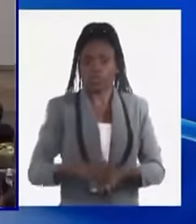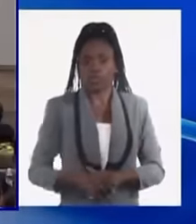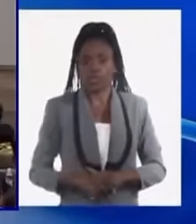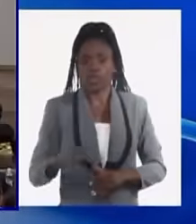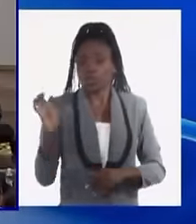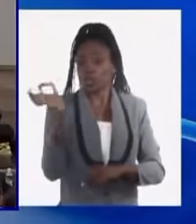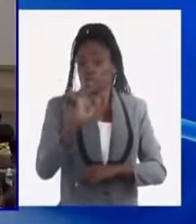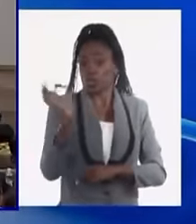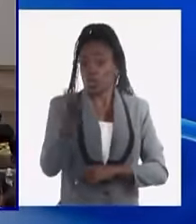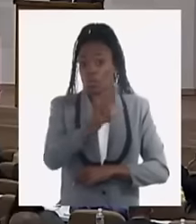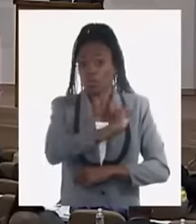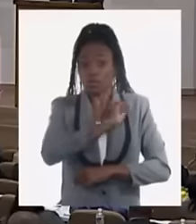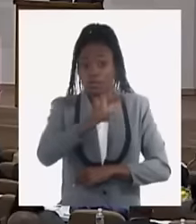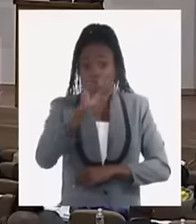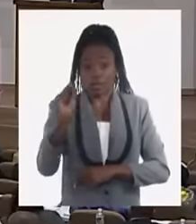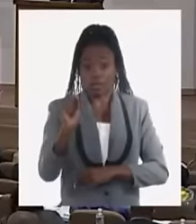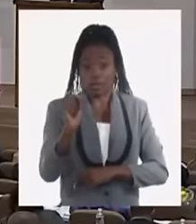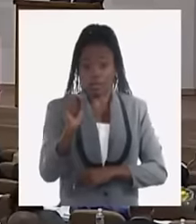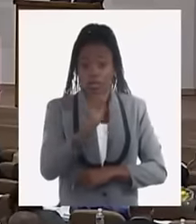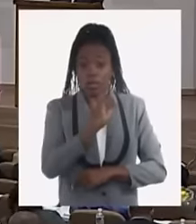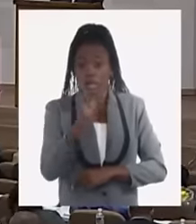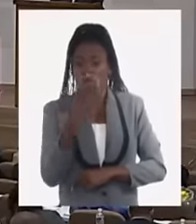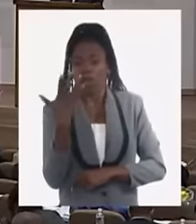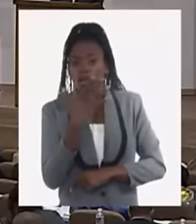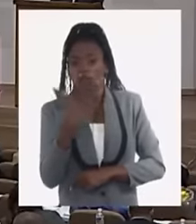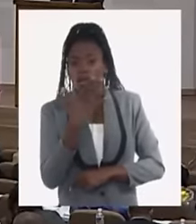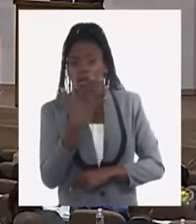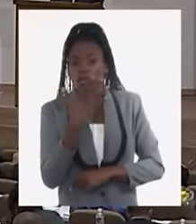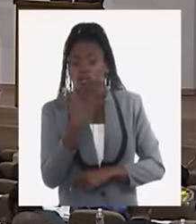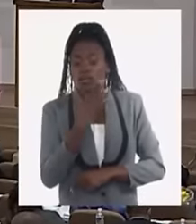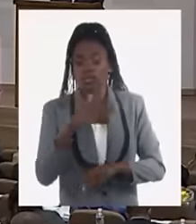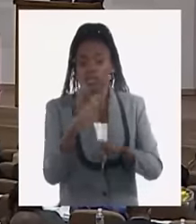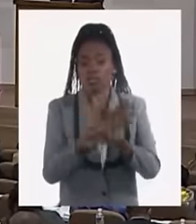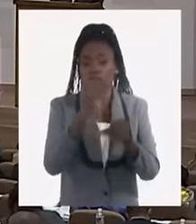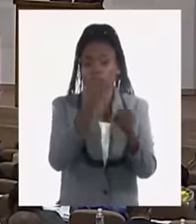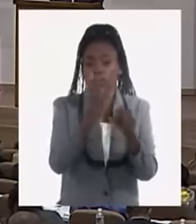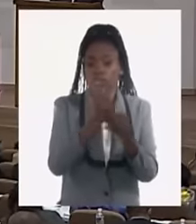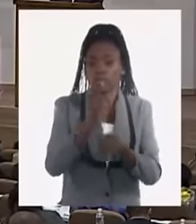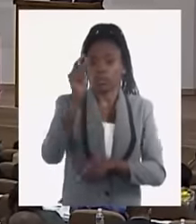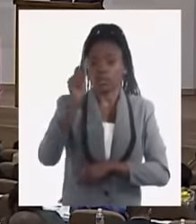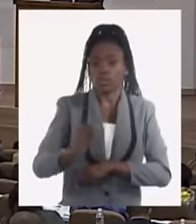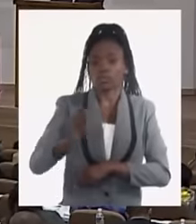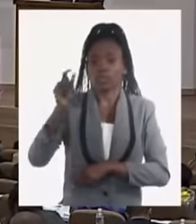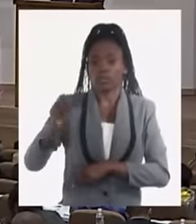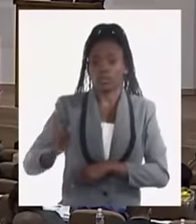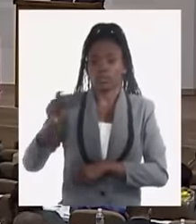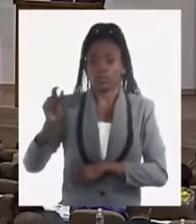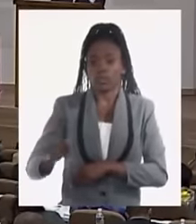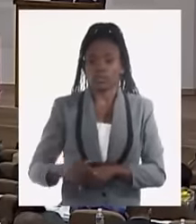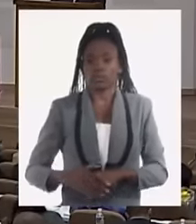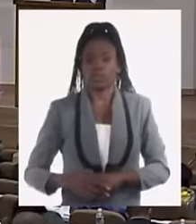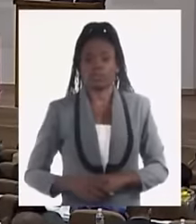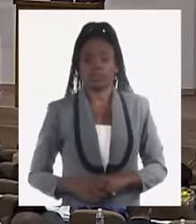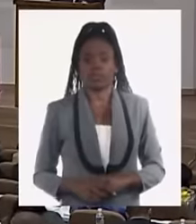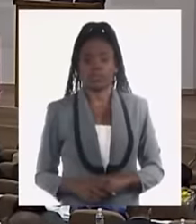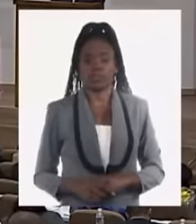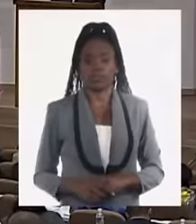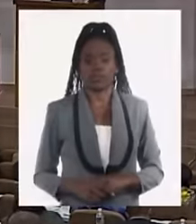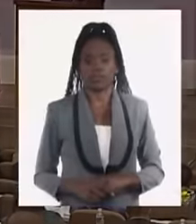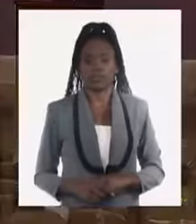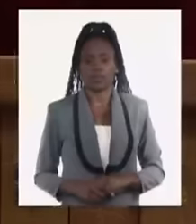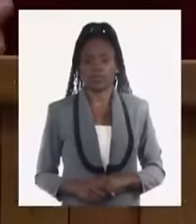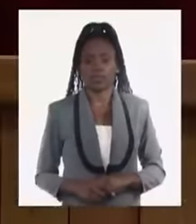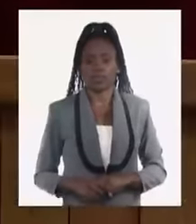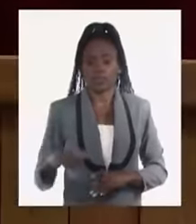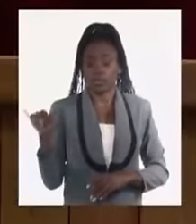logrado la efectiva inserción de los actores económicos no estatales en la economía, tal y para lo cual se